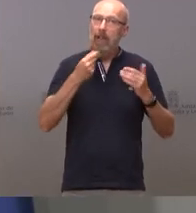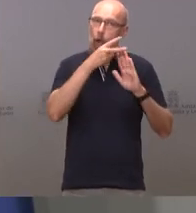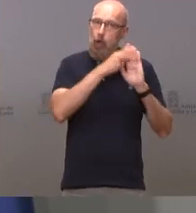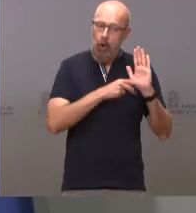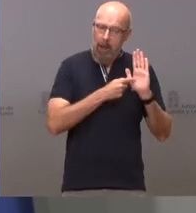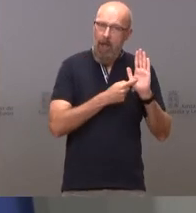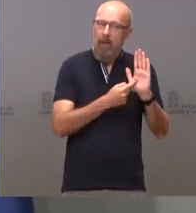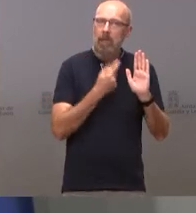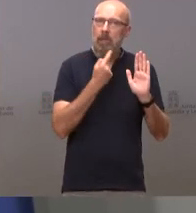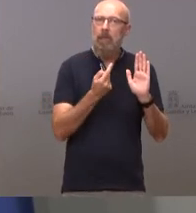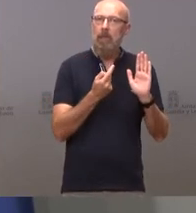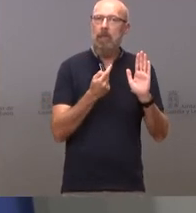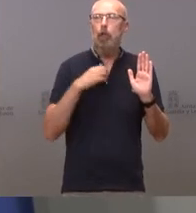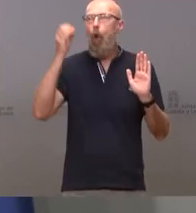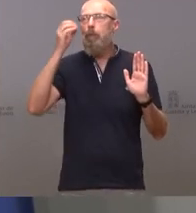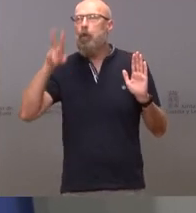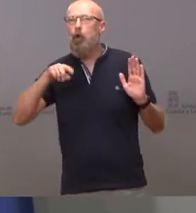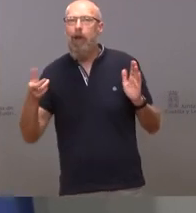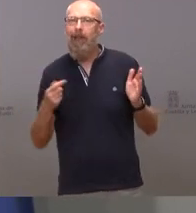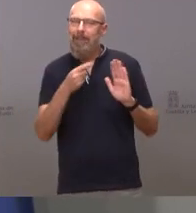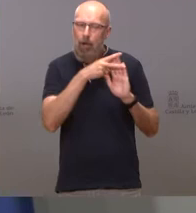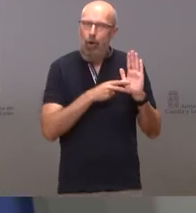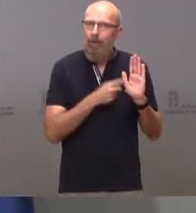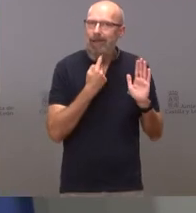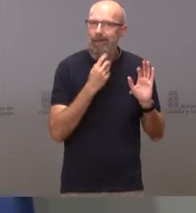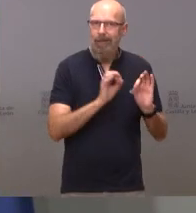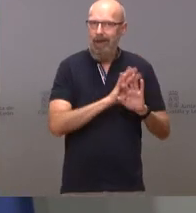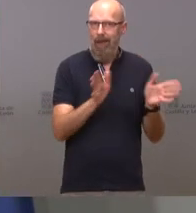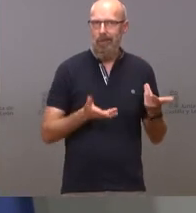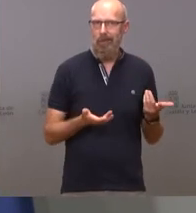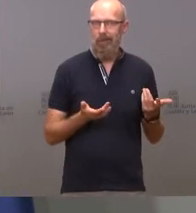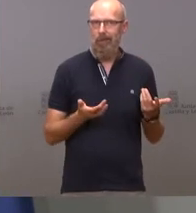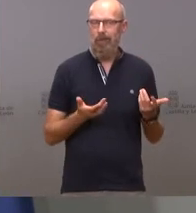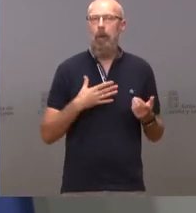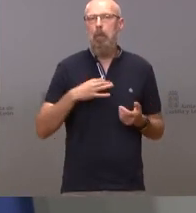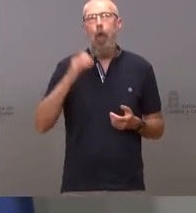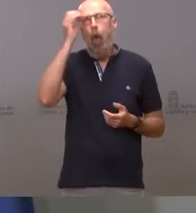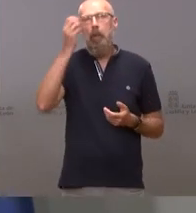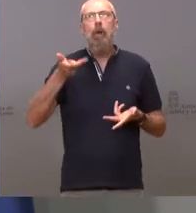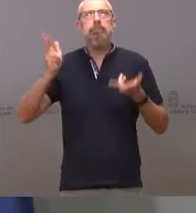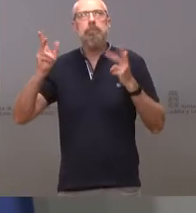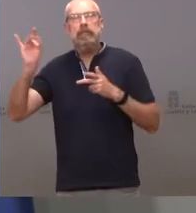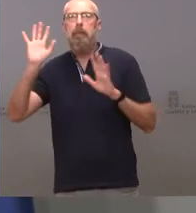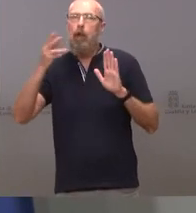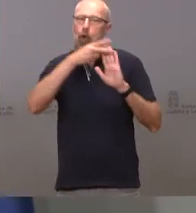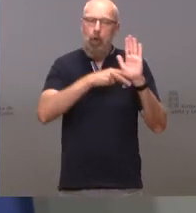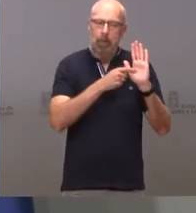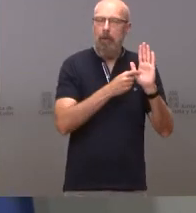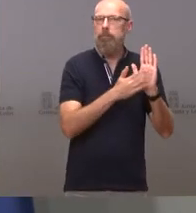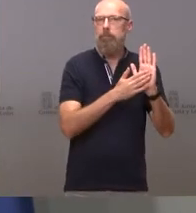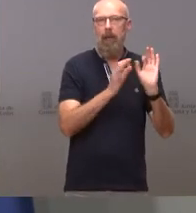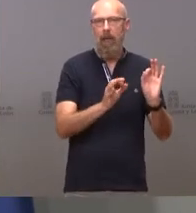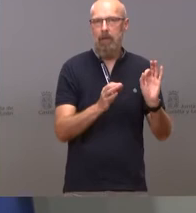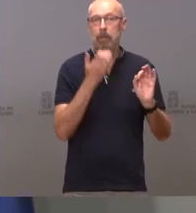no es una cuestión de opinión o sea yo yo puedo opinar muchas cosas pero la norma es la norma y cuando hay un estado de